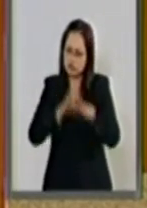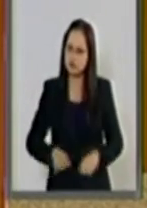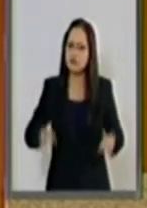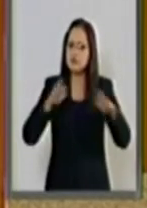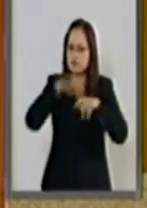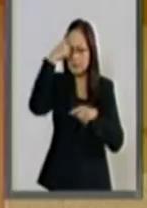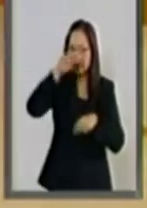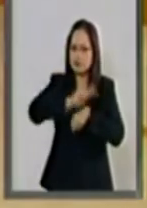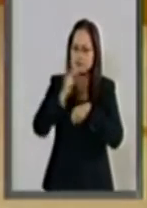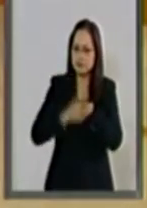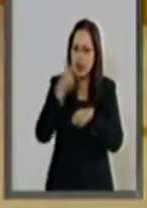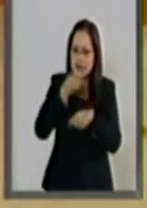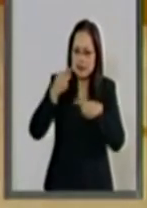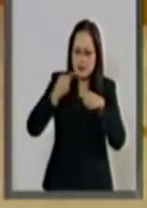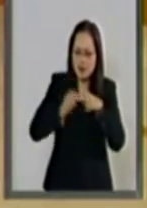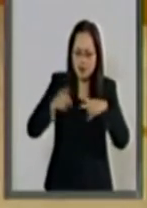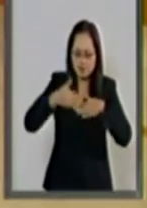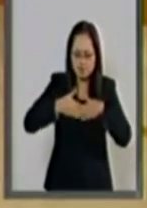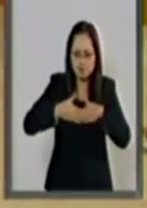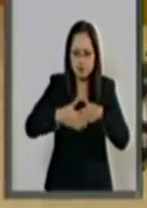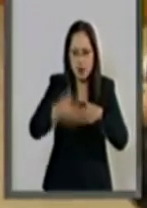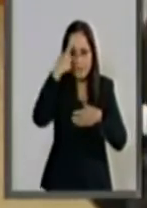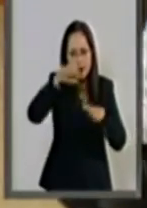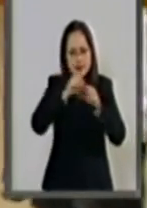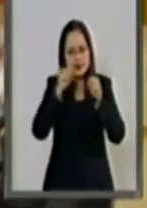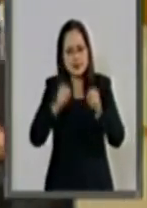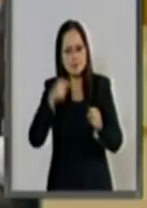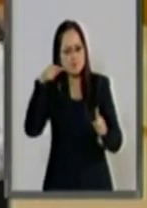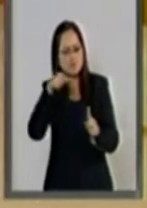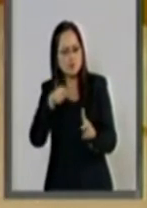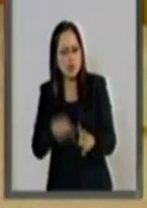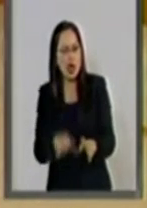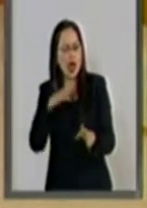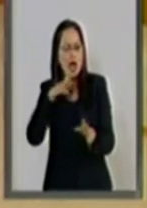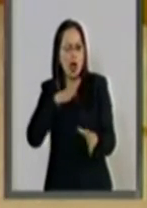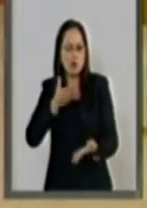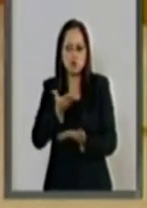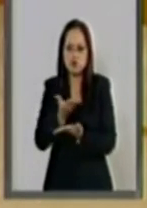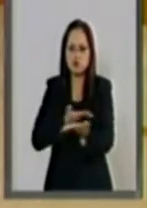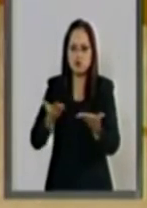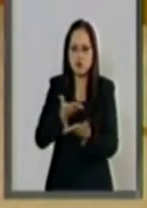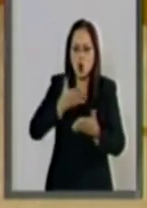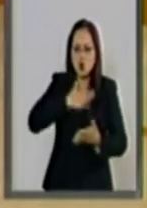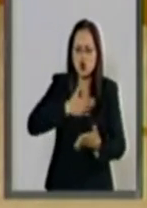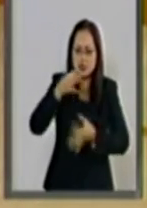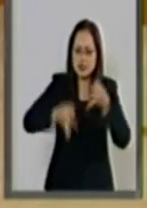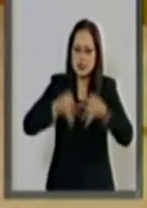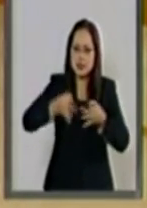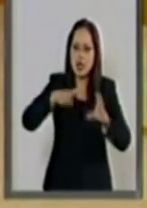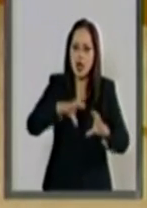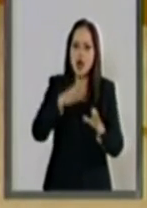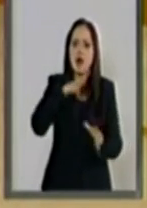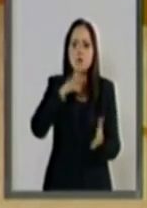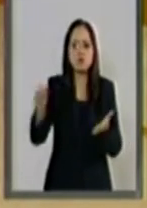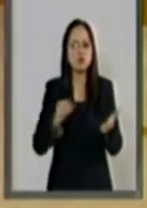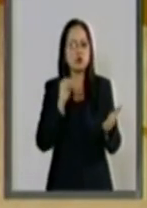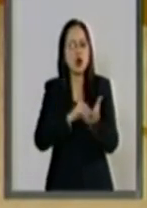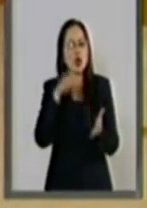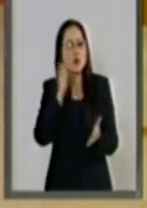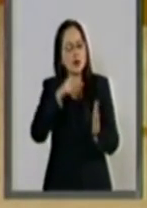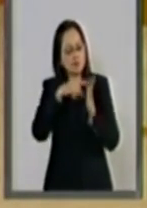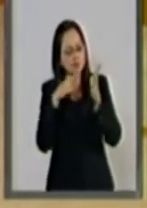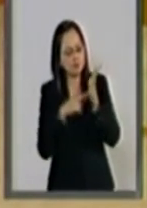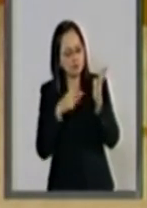un parteaguas en los sistemas de procuración e impartición de justicia y estableció las